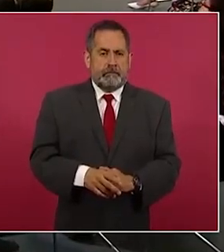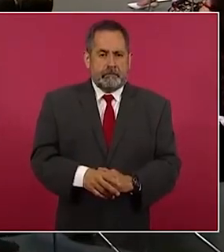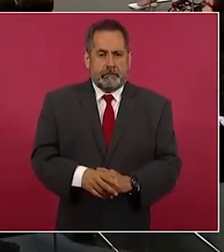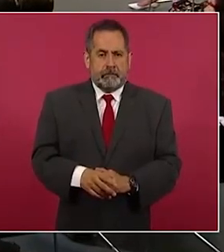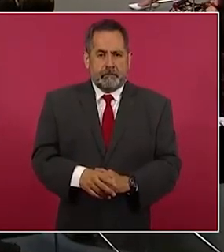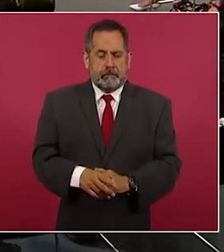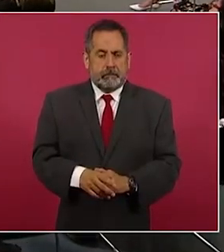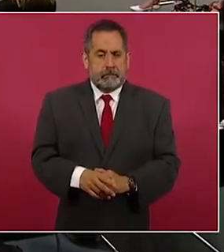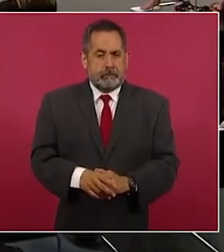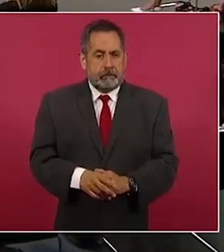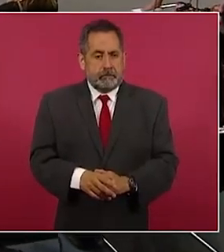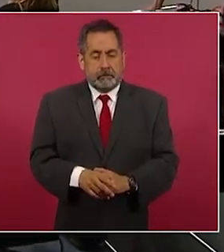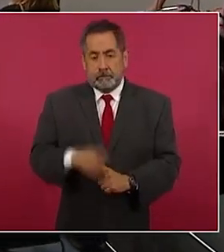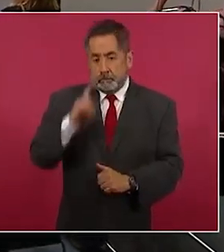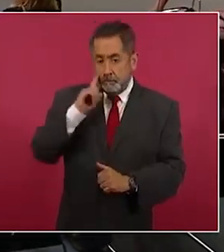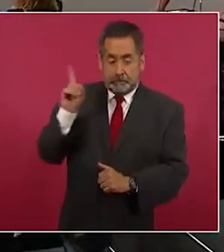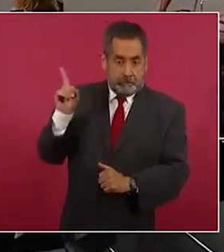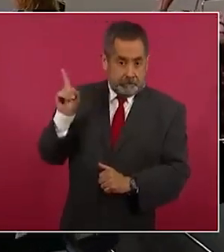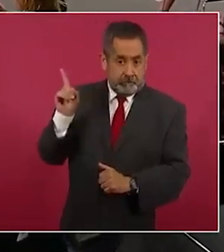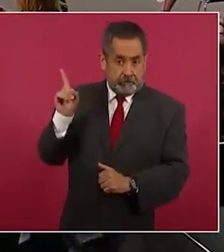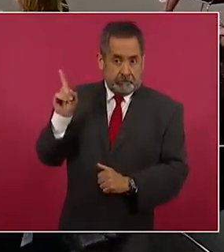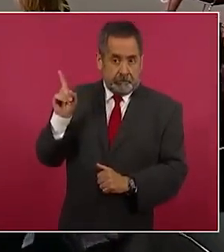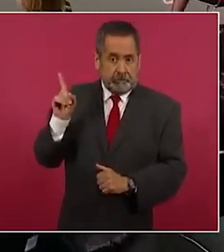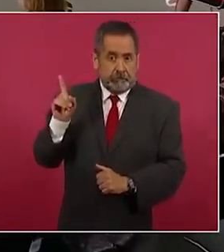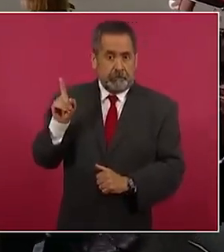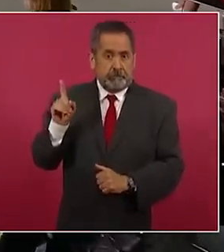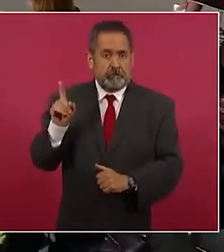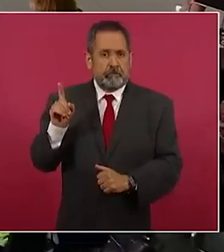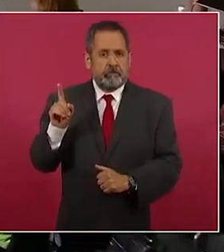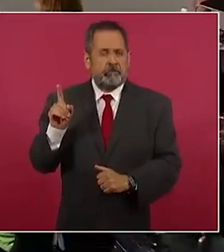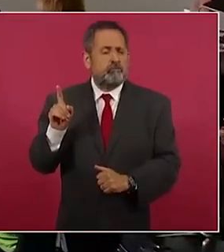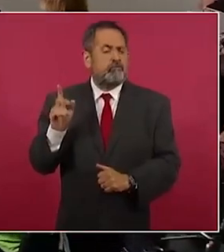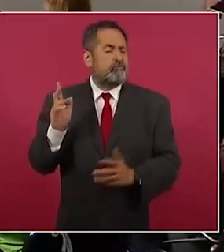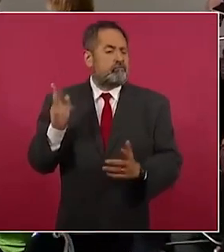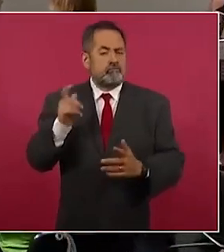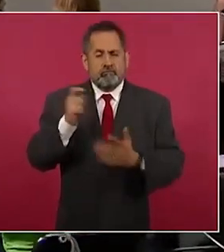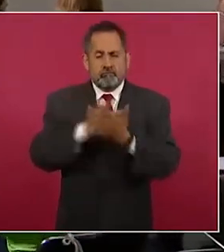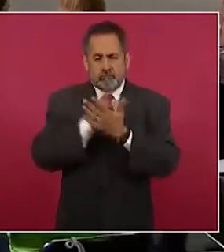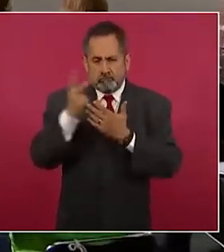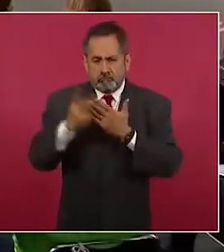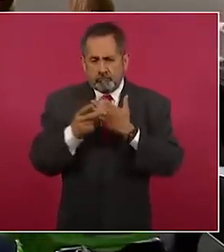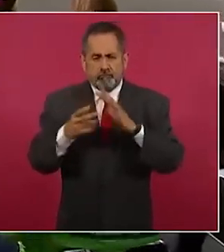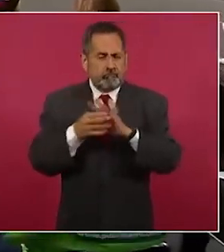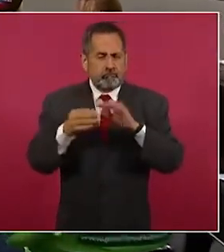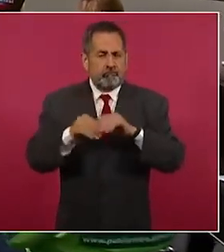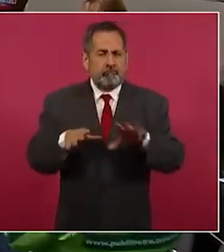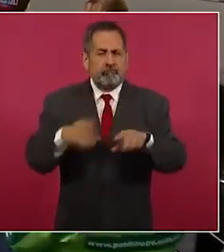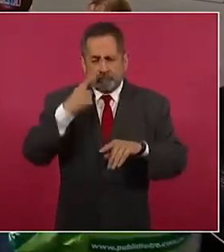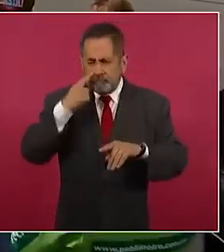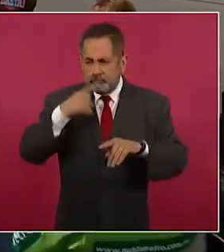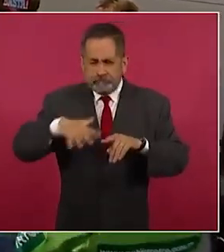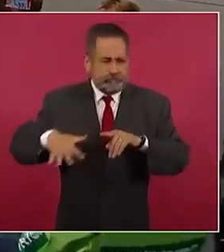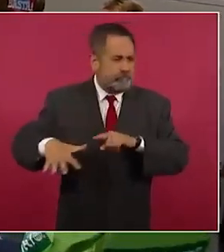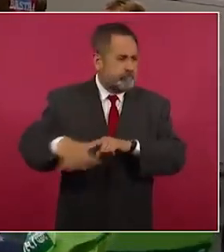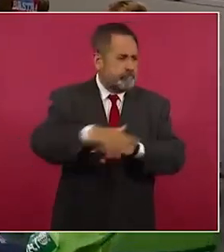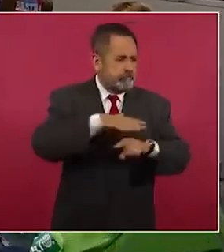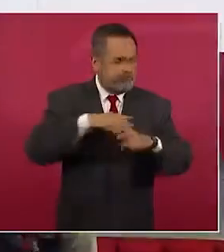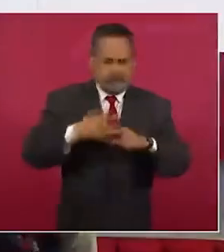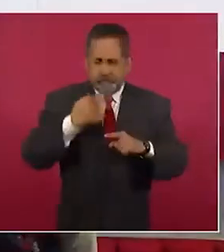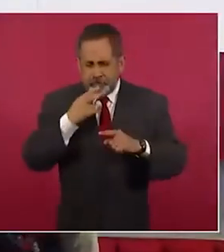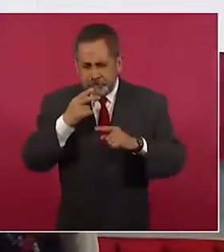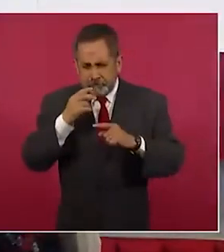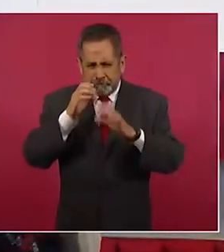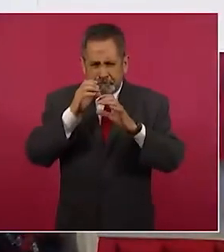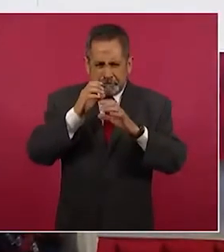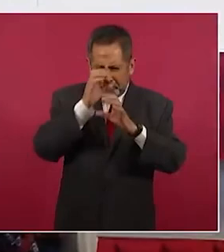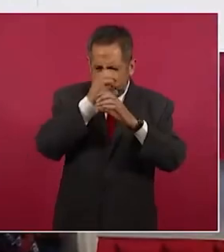no es un proyecto que se inició, entonces hicieron los manifiestos de impacto ambiental y los estudios técnicos